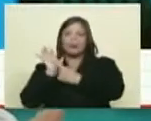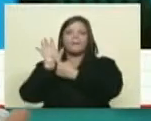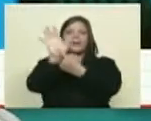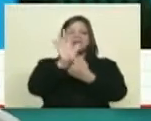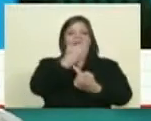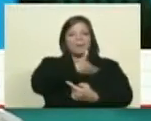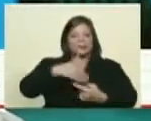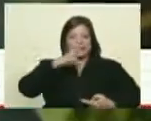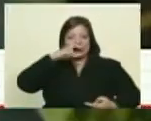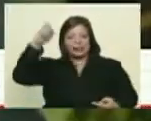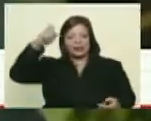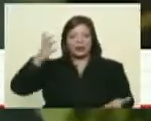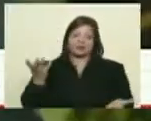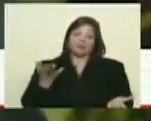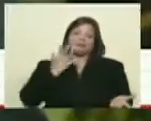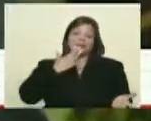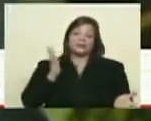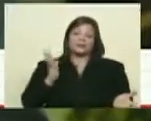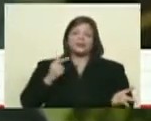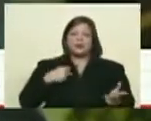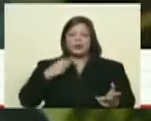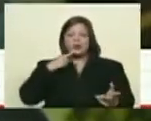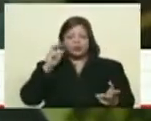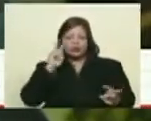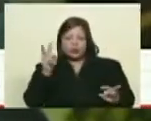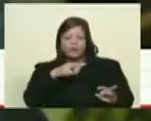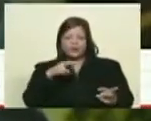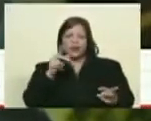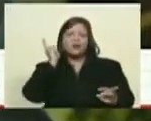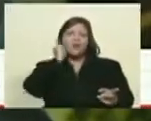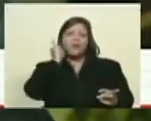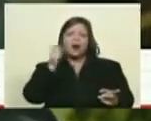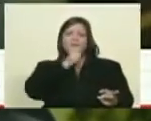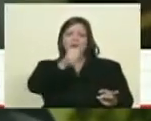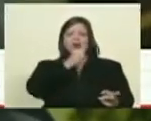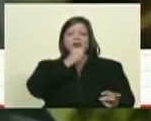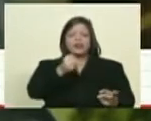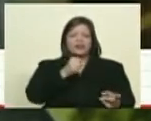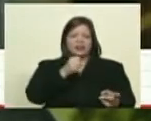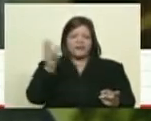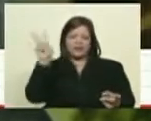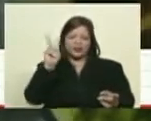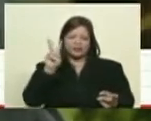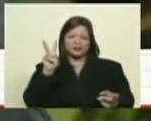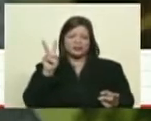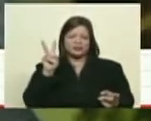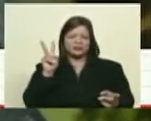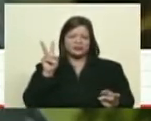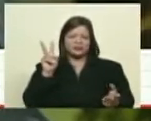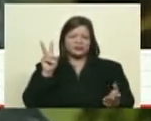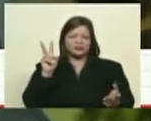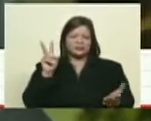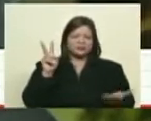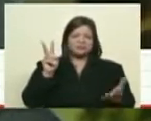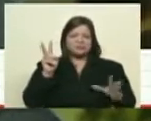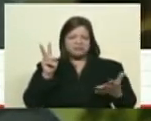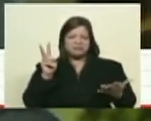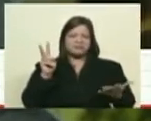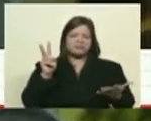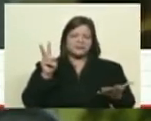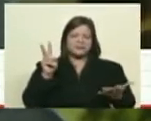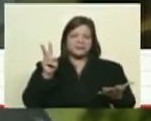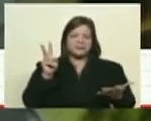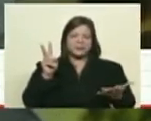presidente Nicolás Maduro en honor a la verdad Jordi dio una entrevista a una periodista venezolana que también digamos es notoriamente